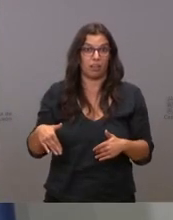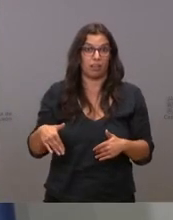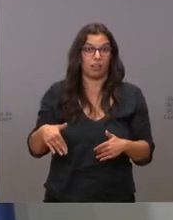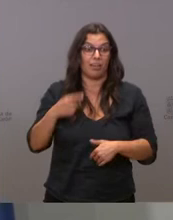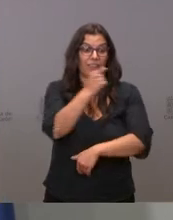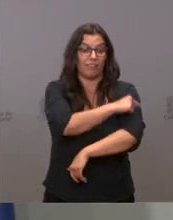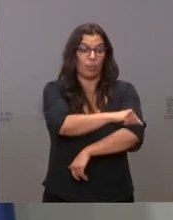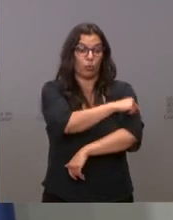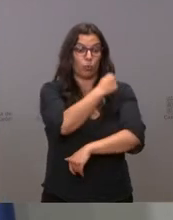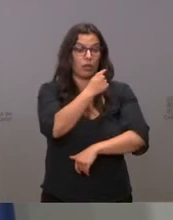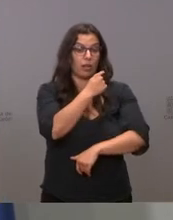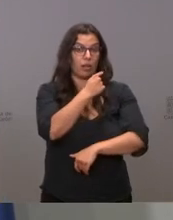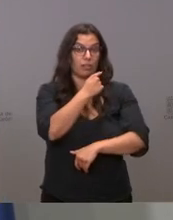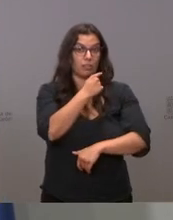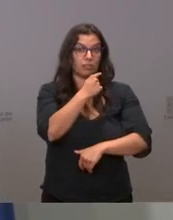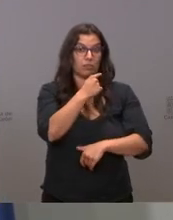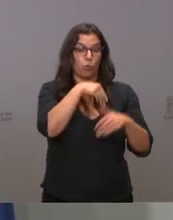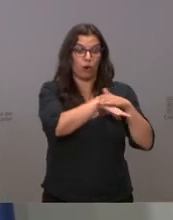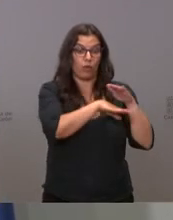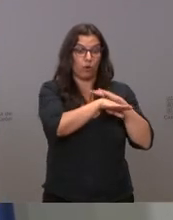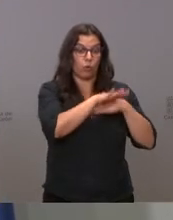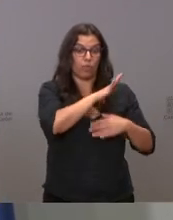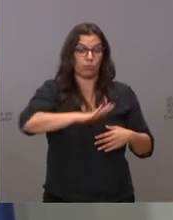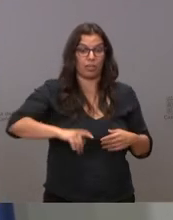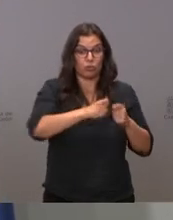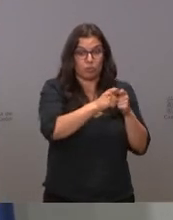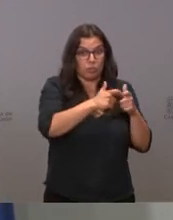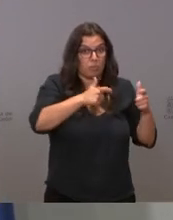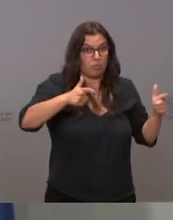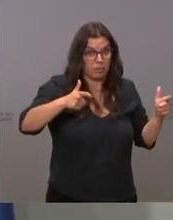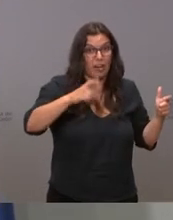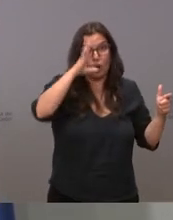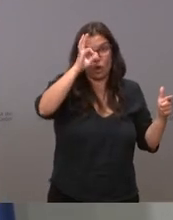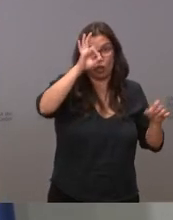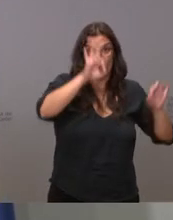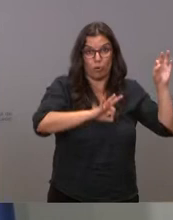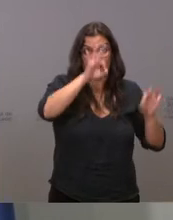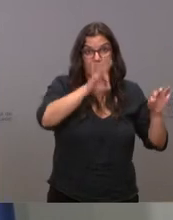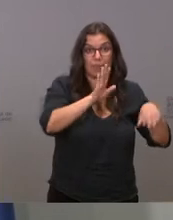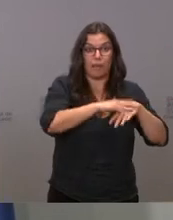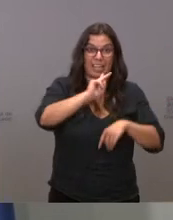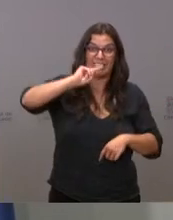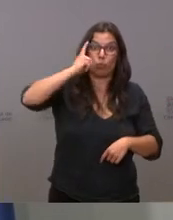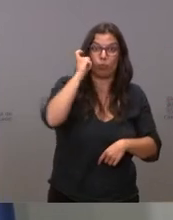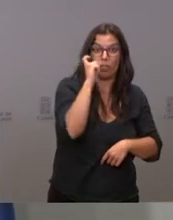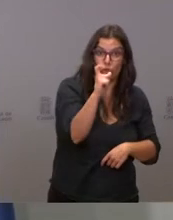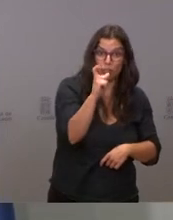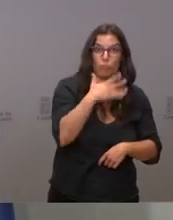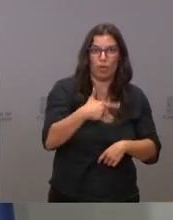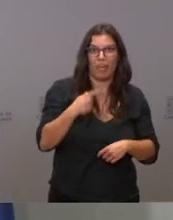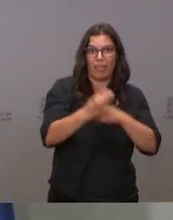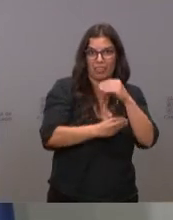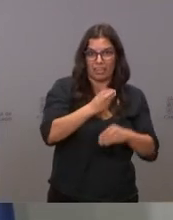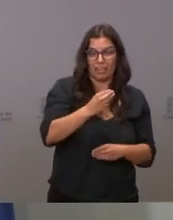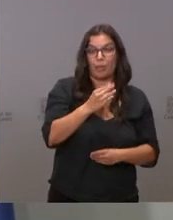sin poner aumenta obligatoriamente para que podamos cubrir las segundas dosis. Porque lo peor que podría ocurrir